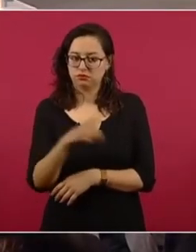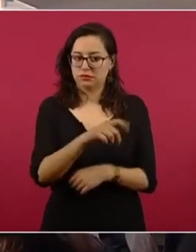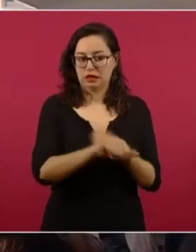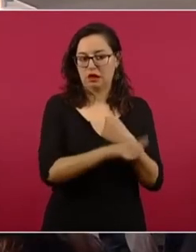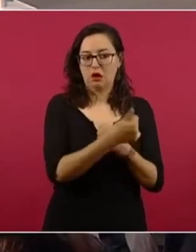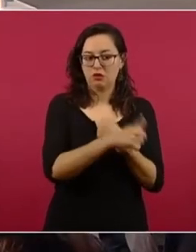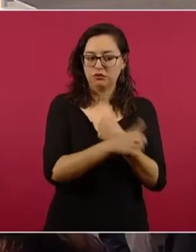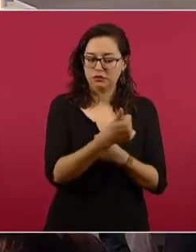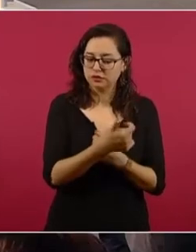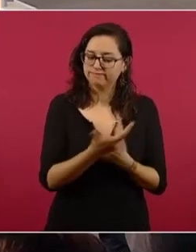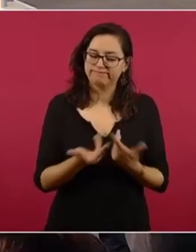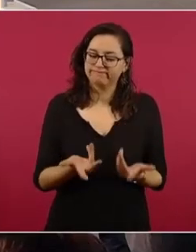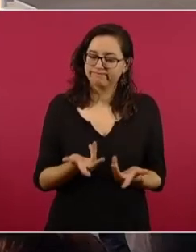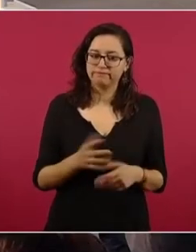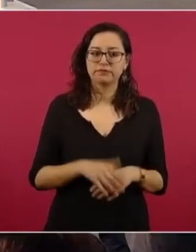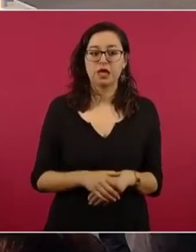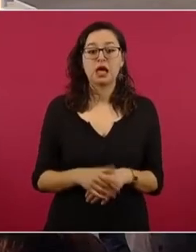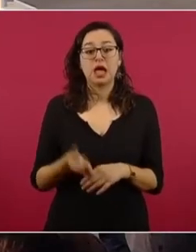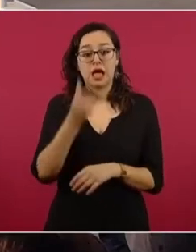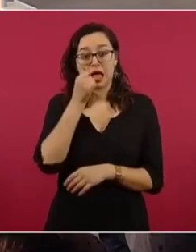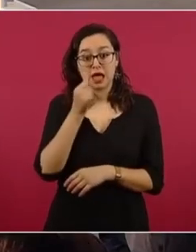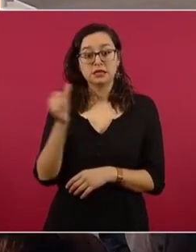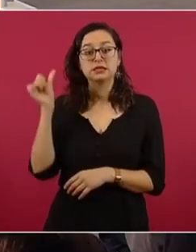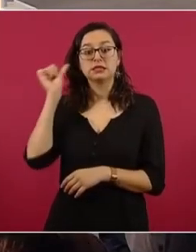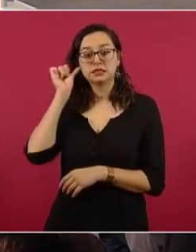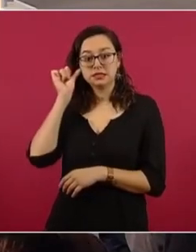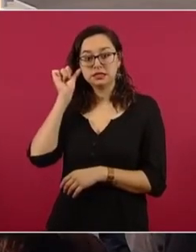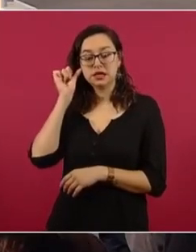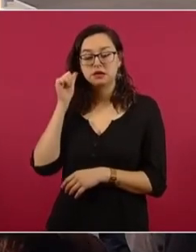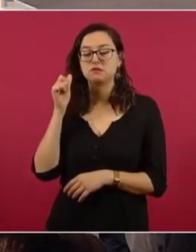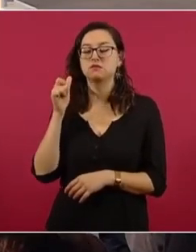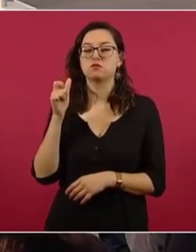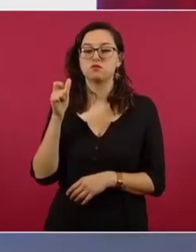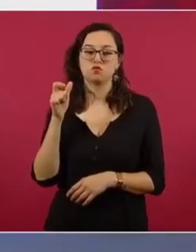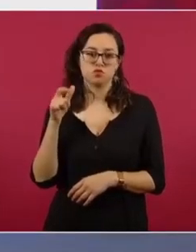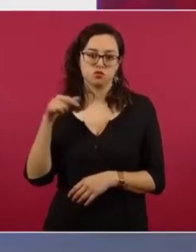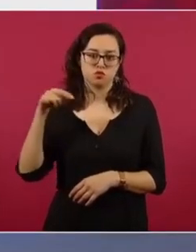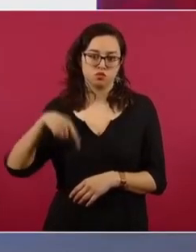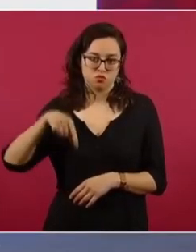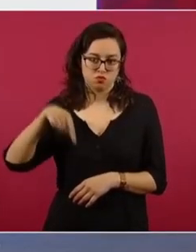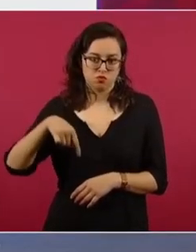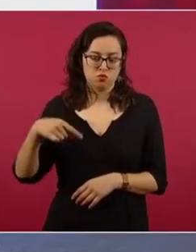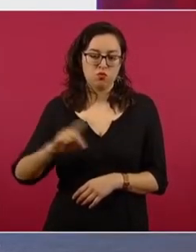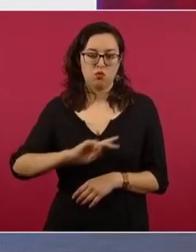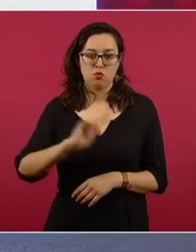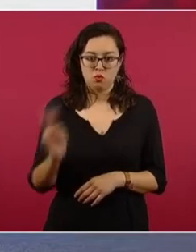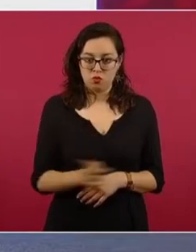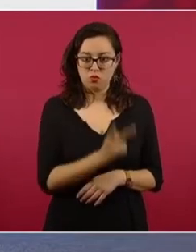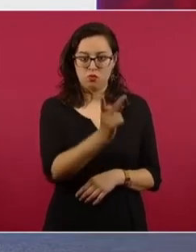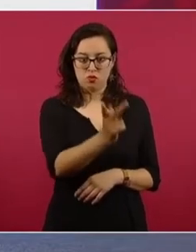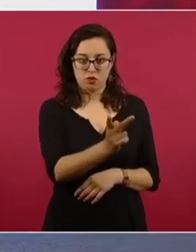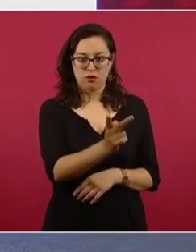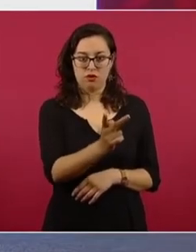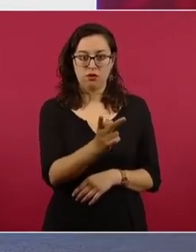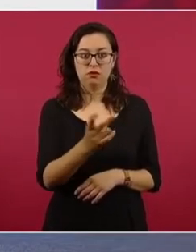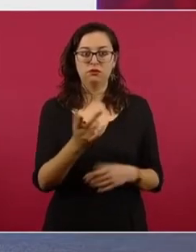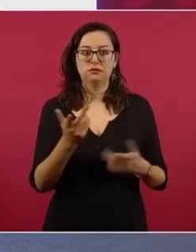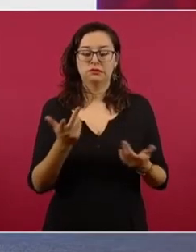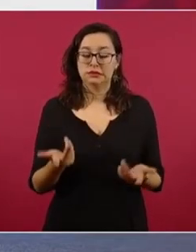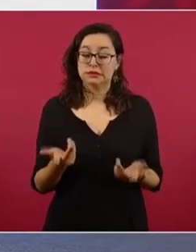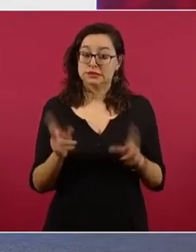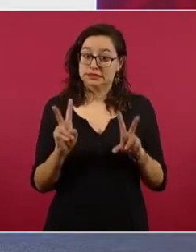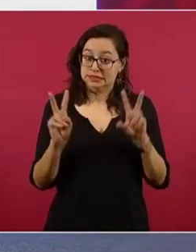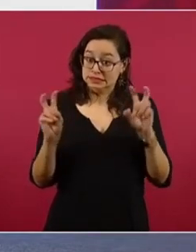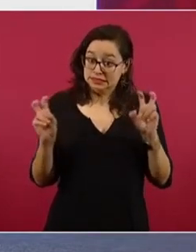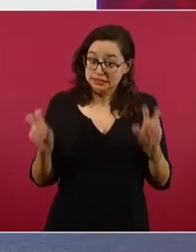Entendemos que el día de ayer hubo una pregunta de una compañera comunicadora. Por el carácter sensible